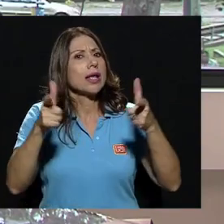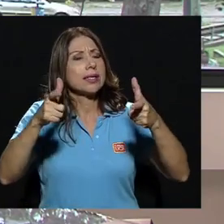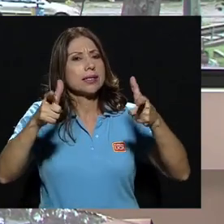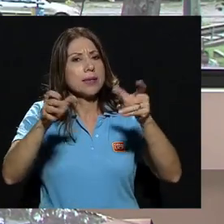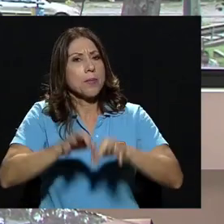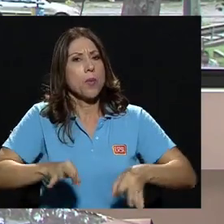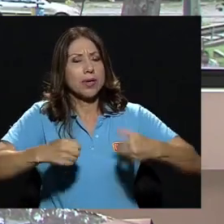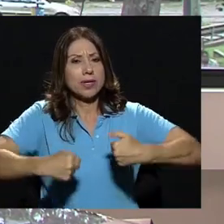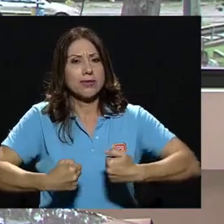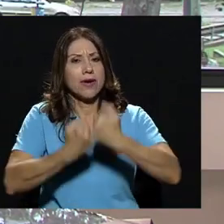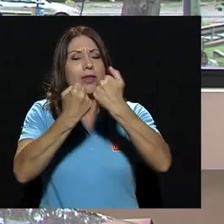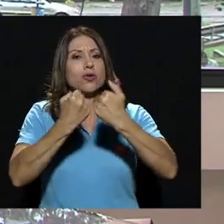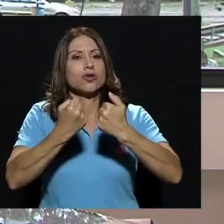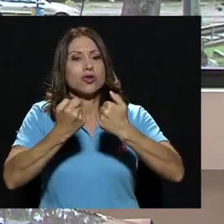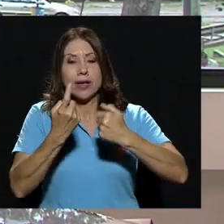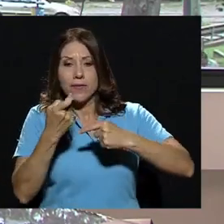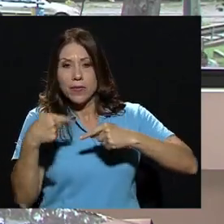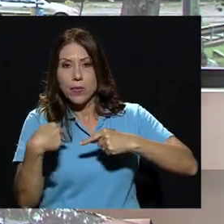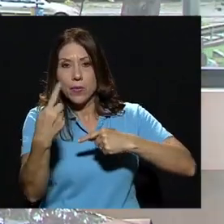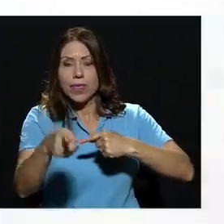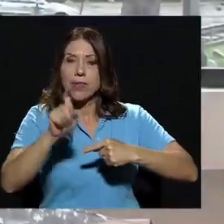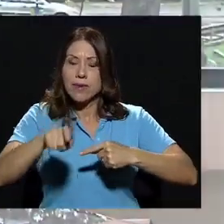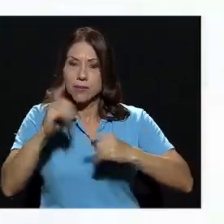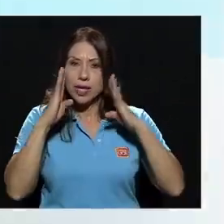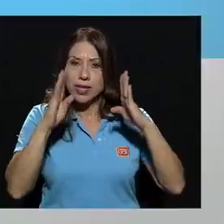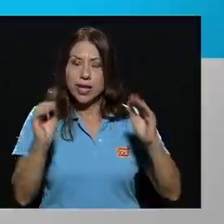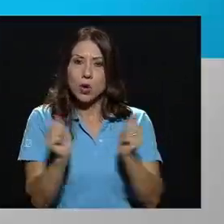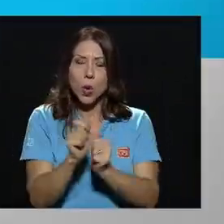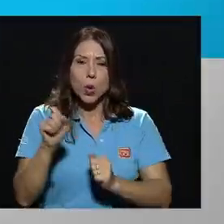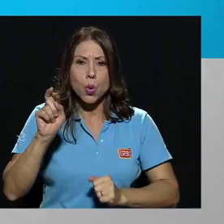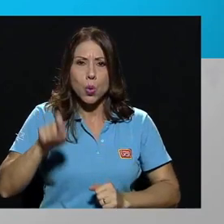y que tenemos que atender con urgencia.